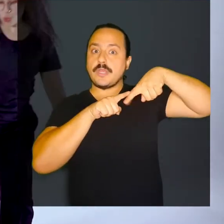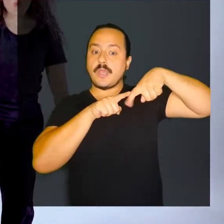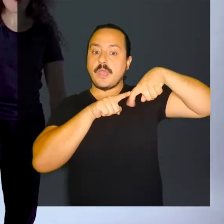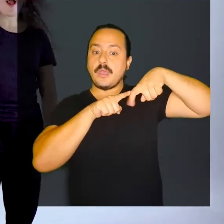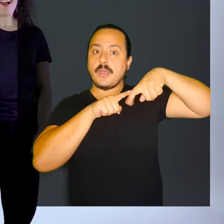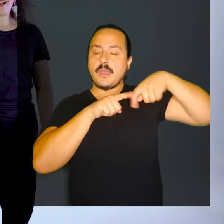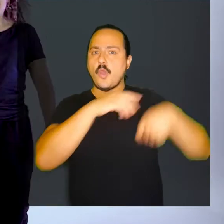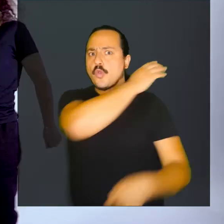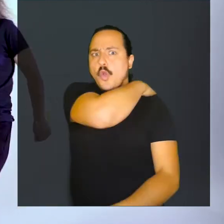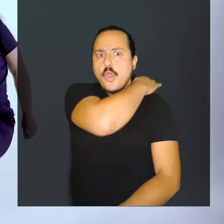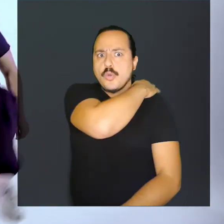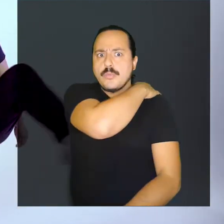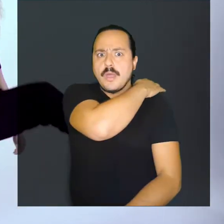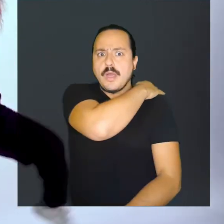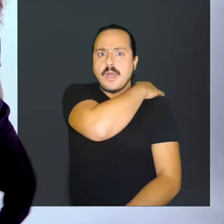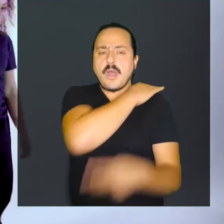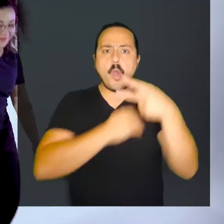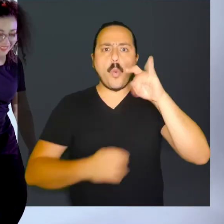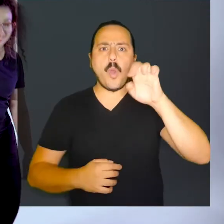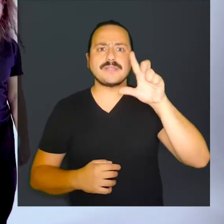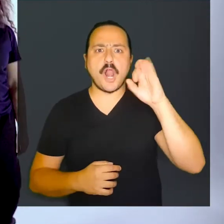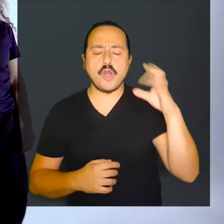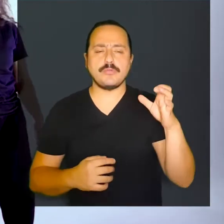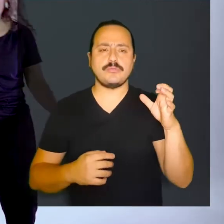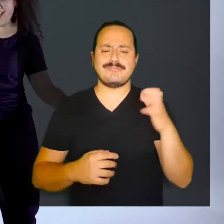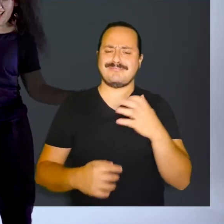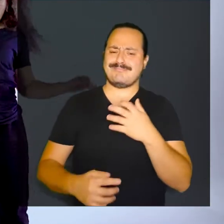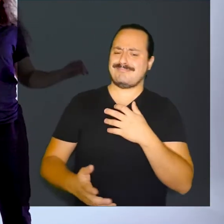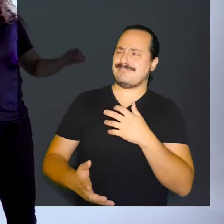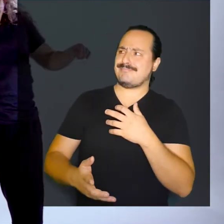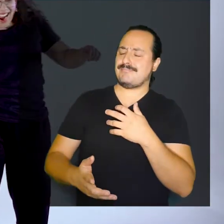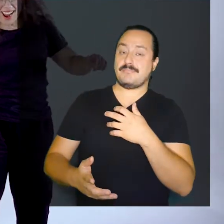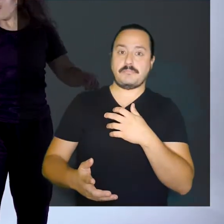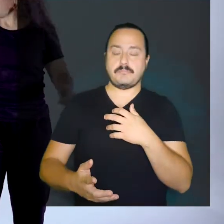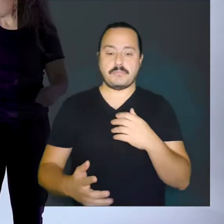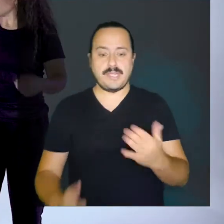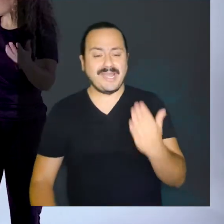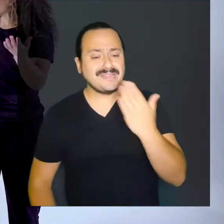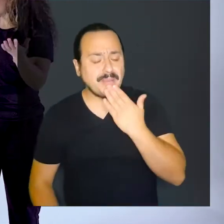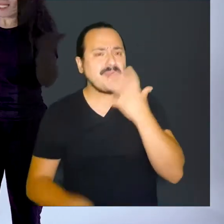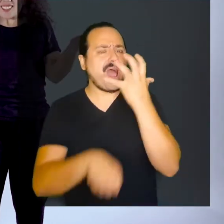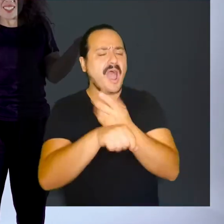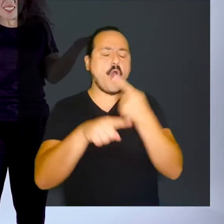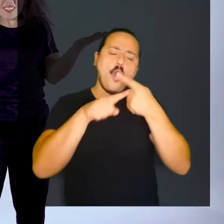Rodilla Esternón Huachalomo